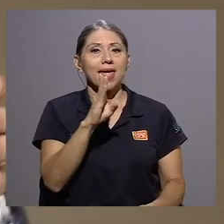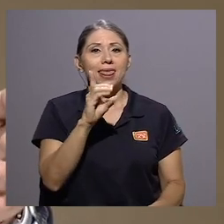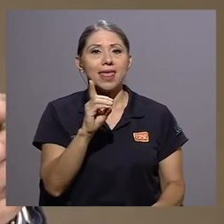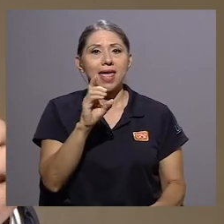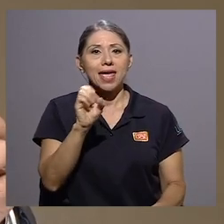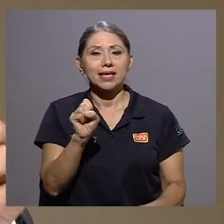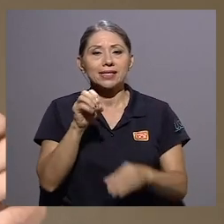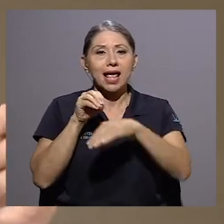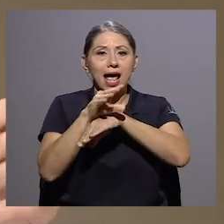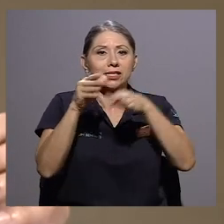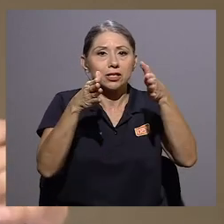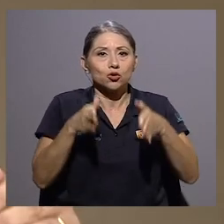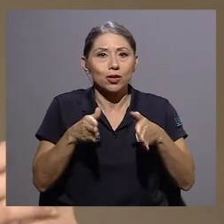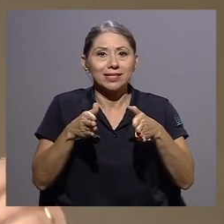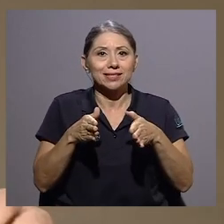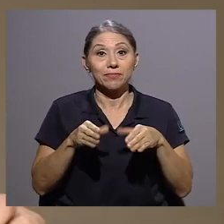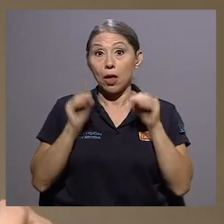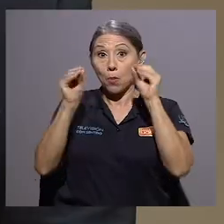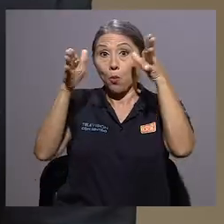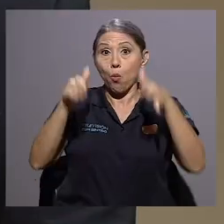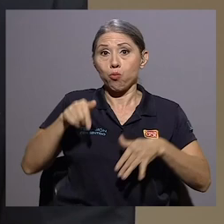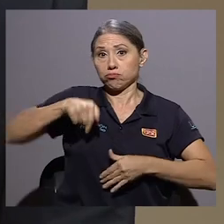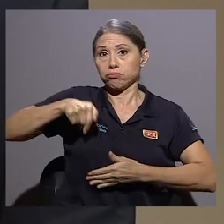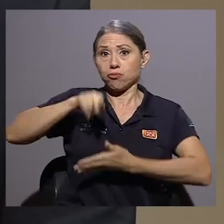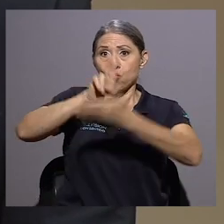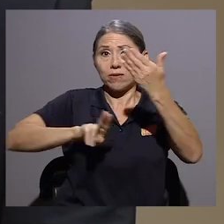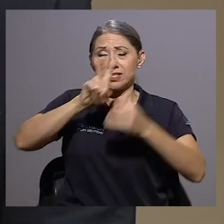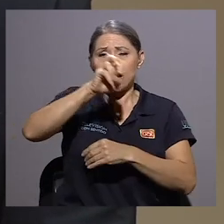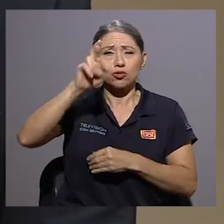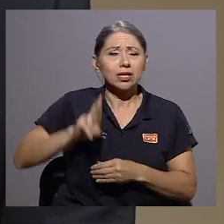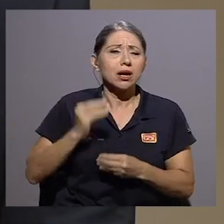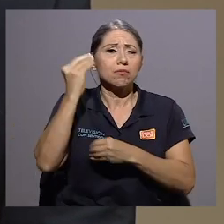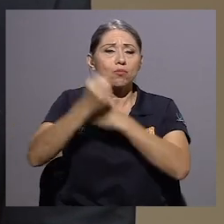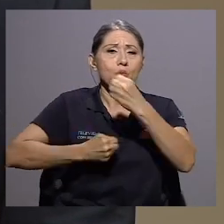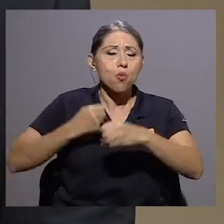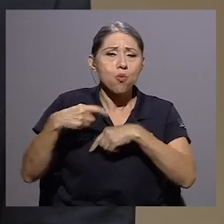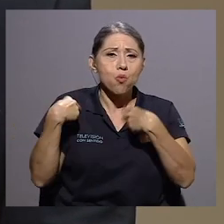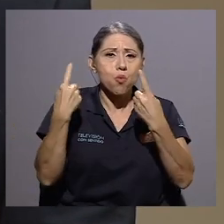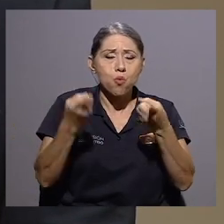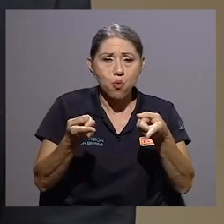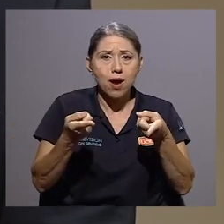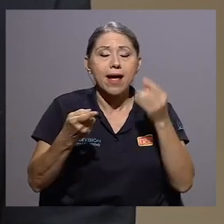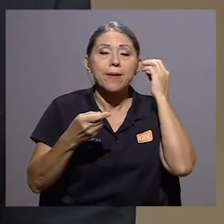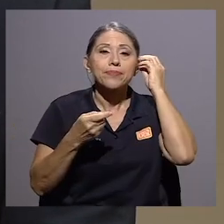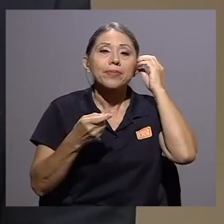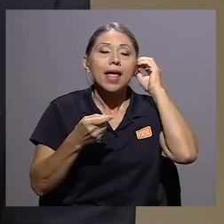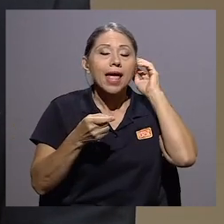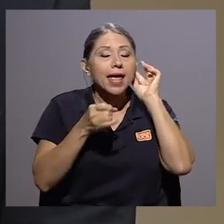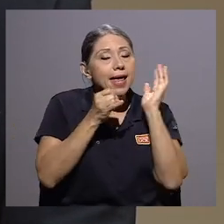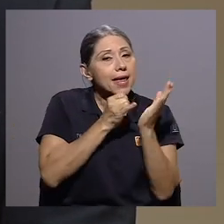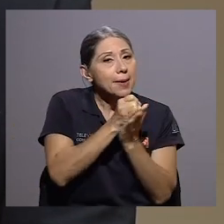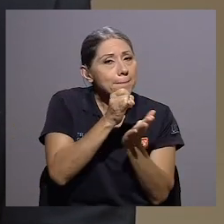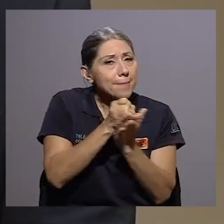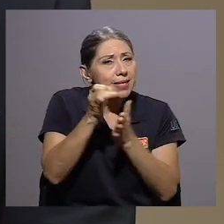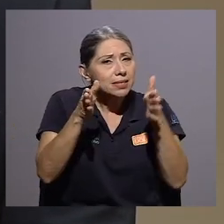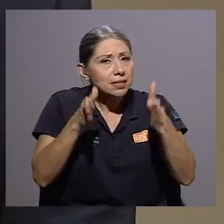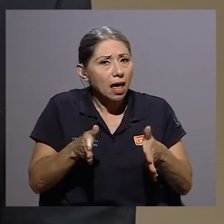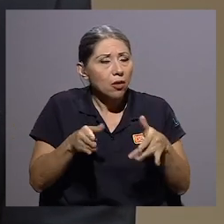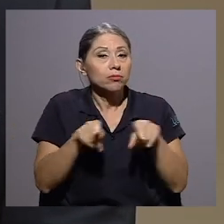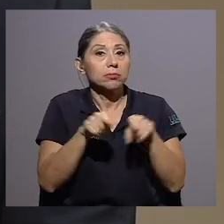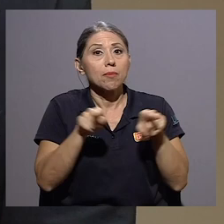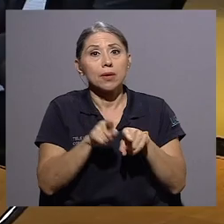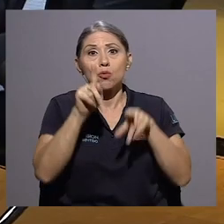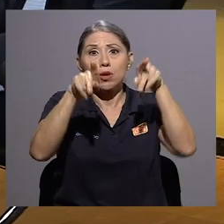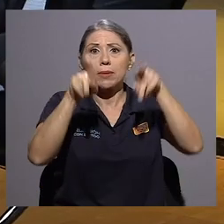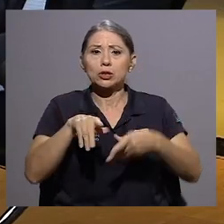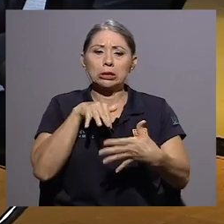al socio director de BDS Asesores, académico de esta Universidad de Costa Rica por muchos años, investigador,